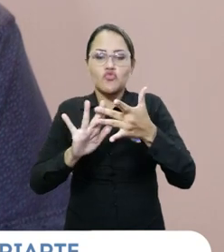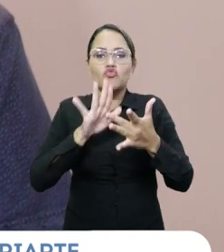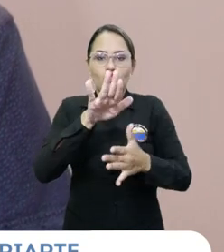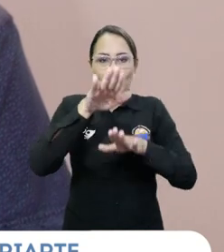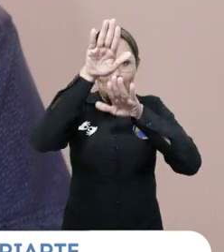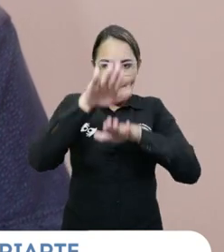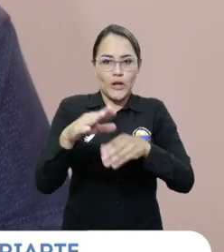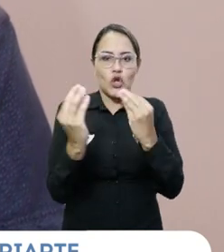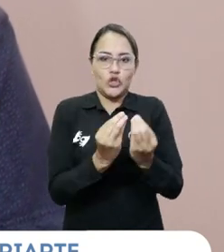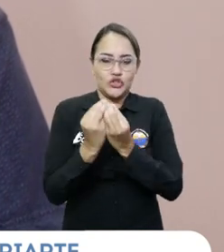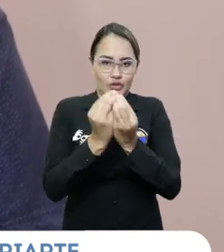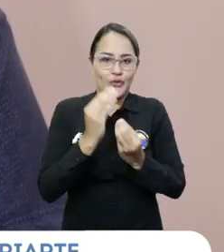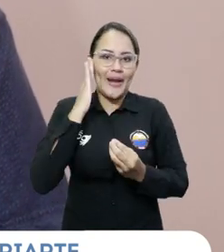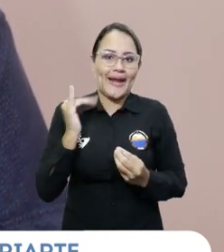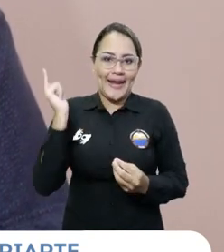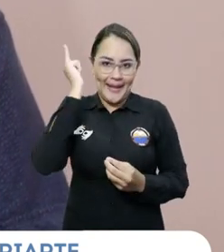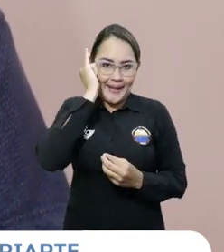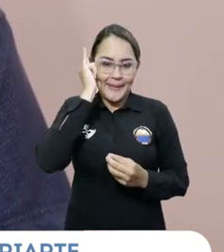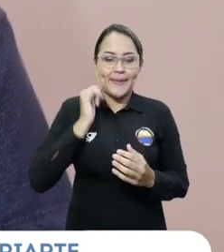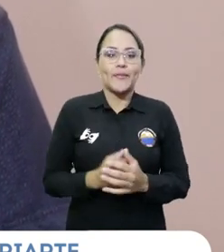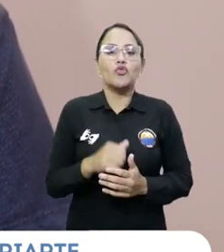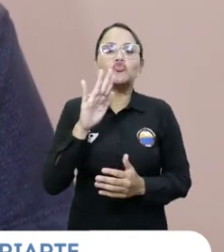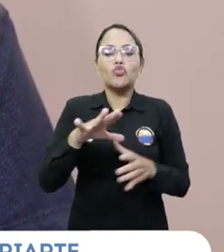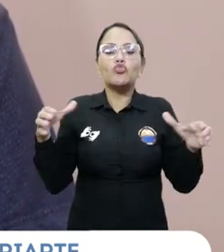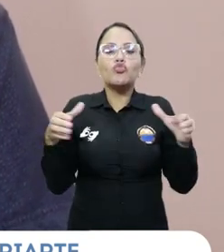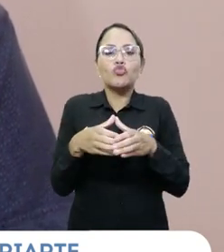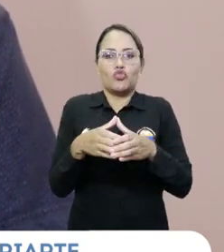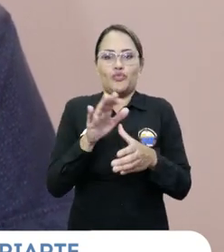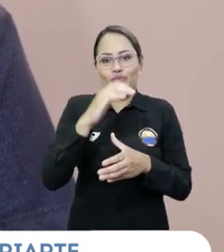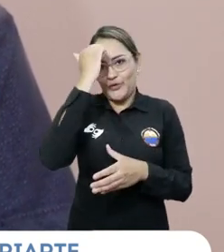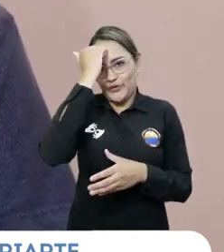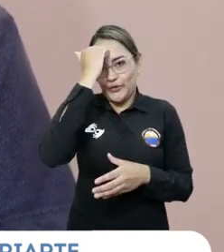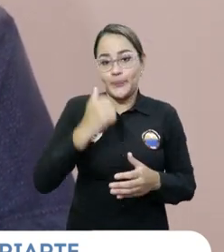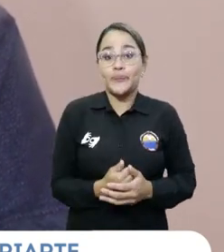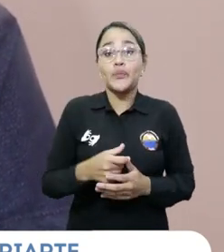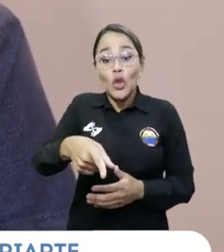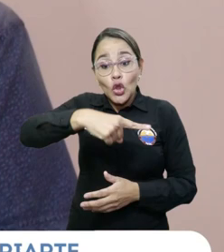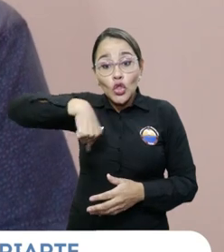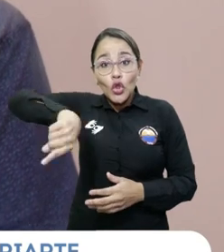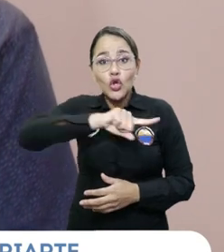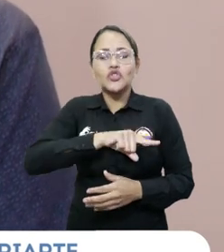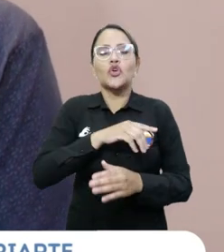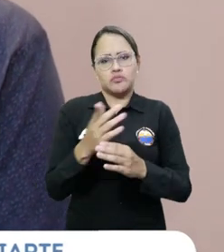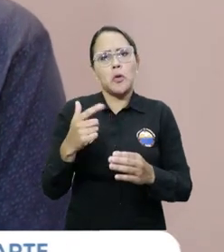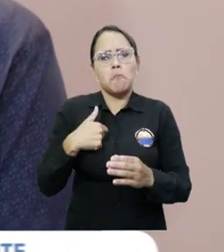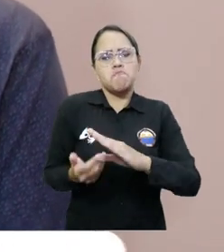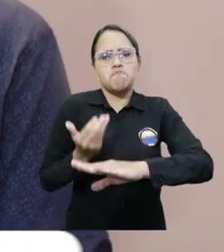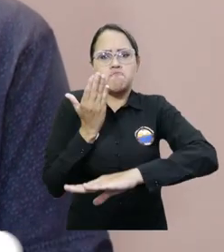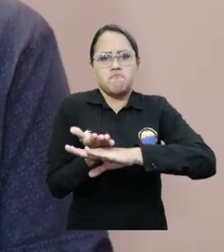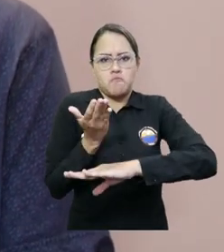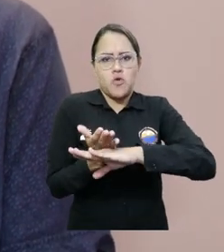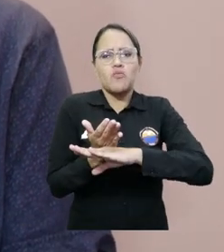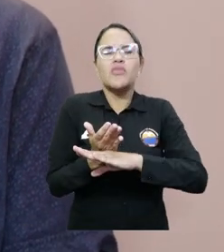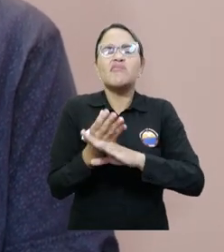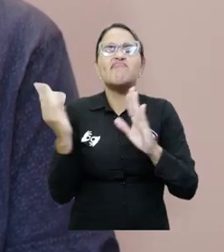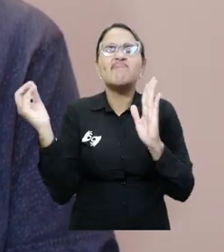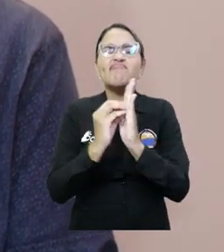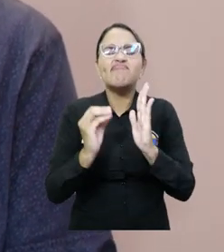para representación al Consejo Académico del Estamento Docente. Nosotros hemos diseñado una propuesta